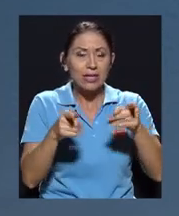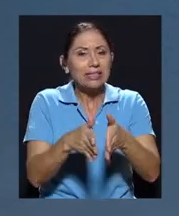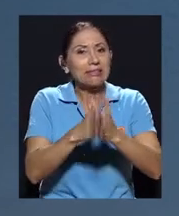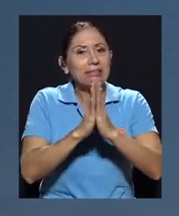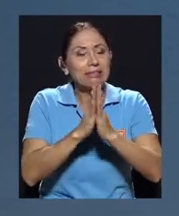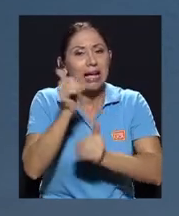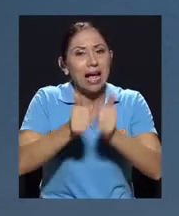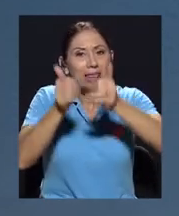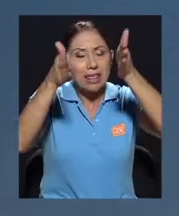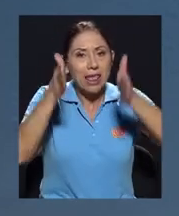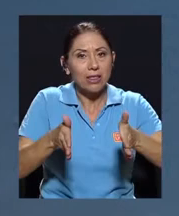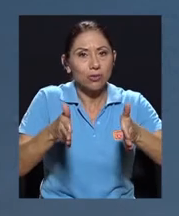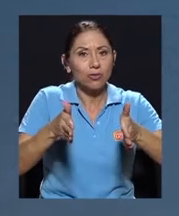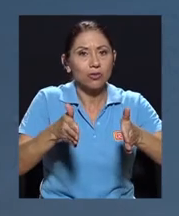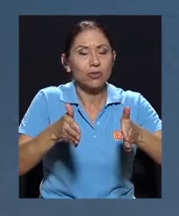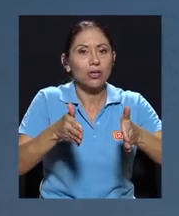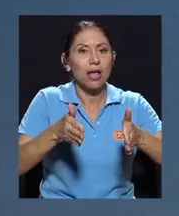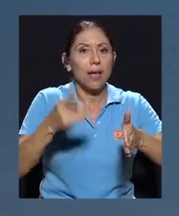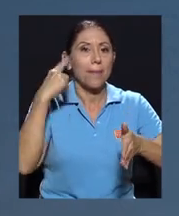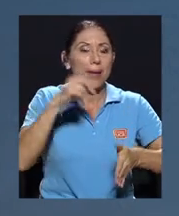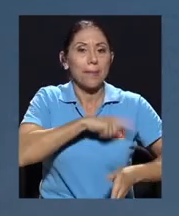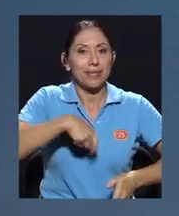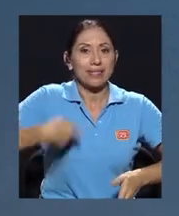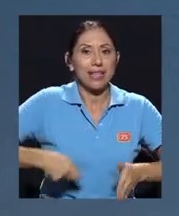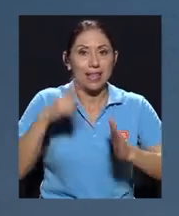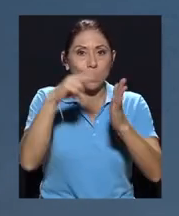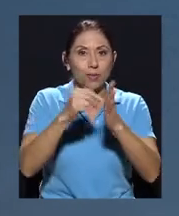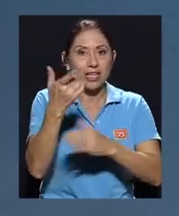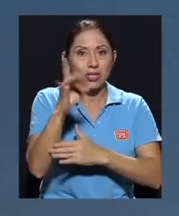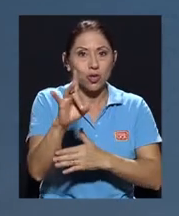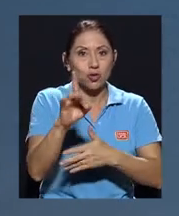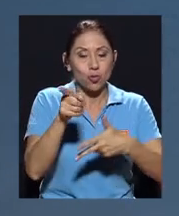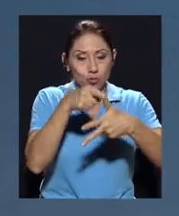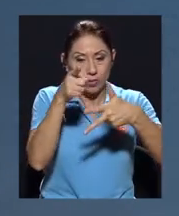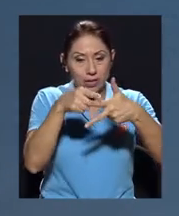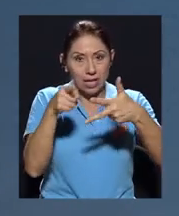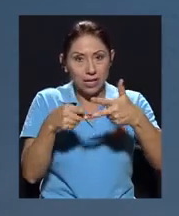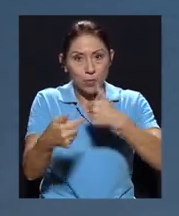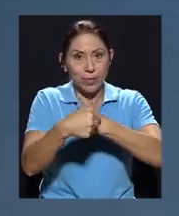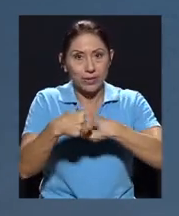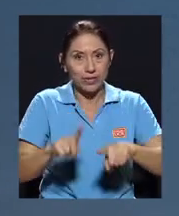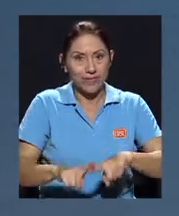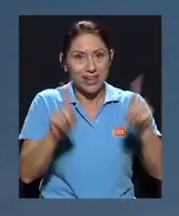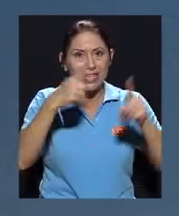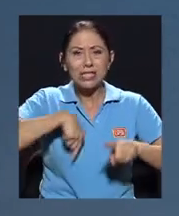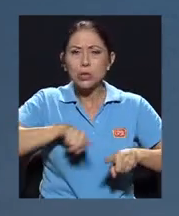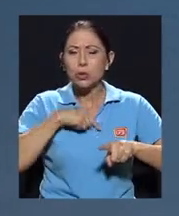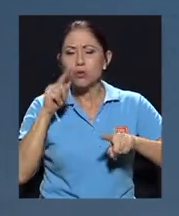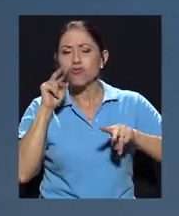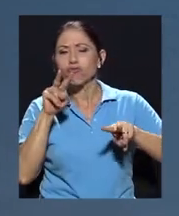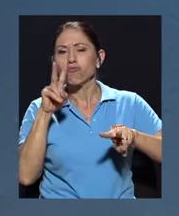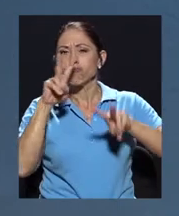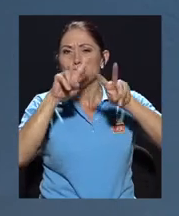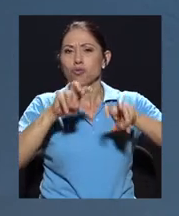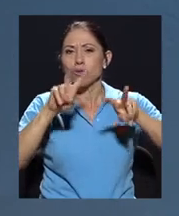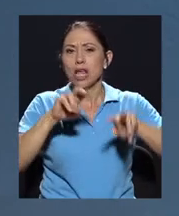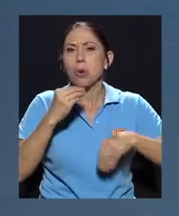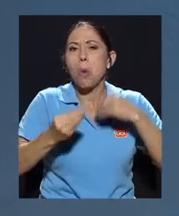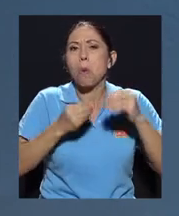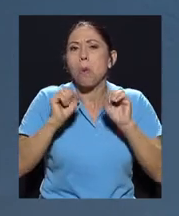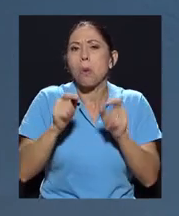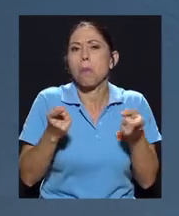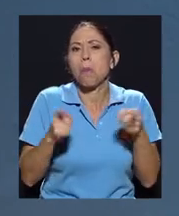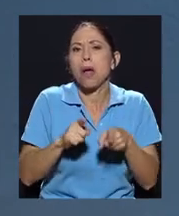2018, que tiene tres momentos diferentes y que estamos un poco escudriñando cómo podría darse en este proceso